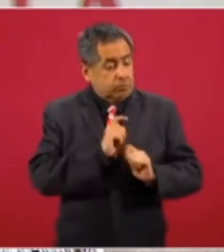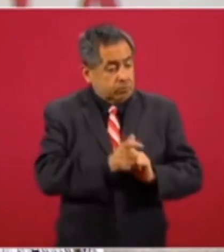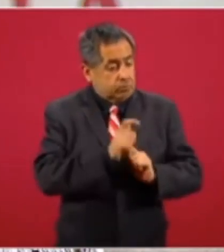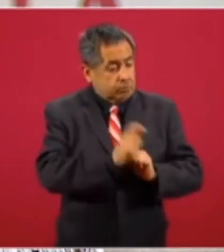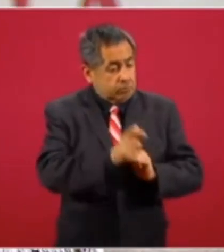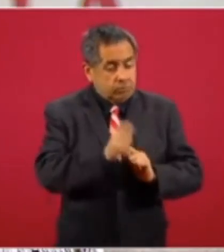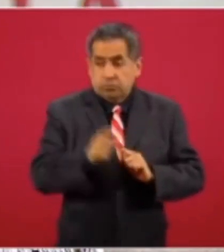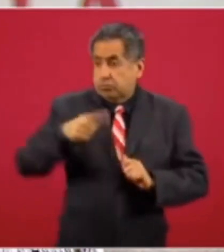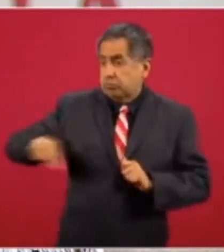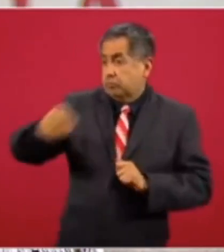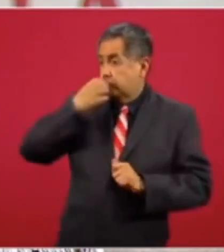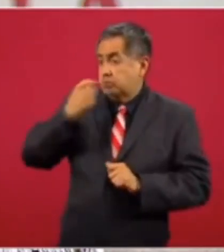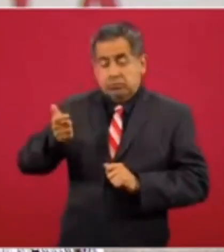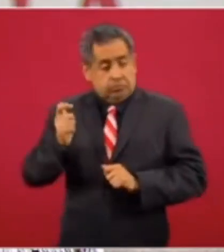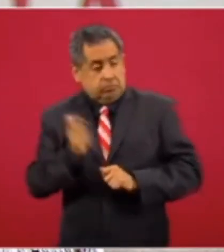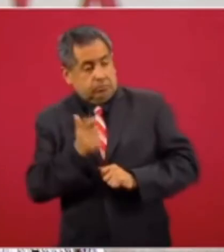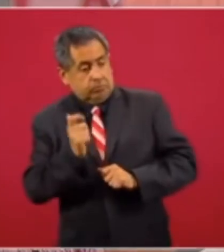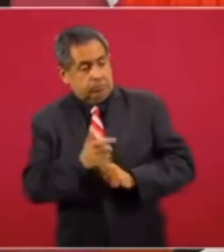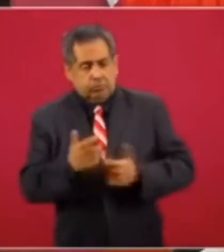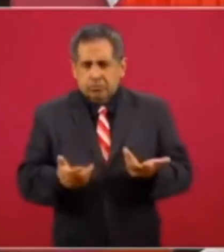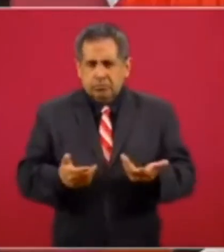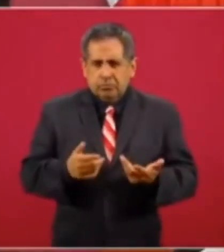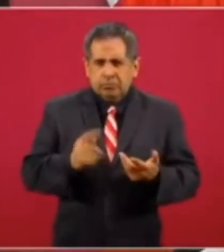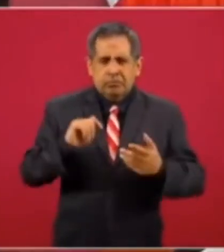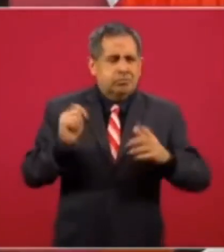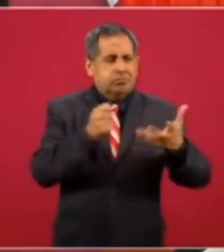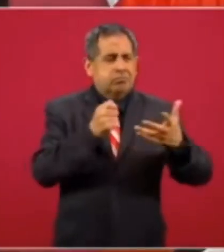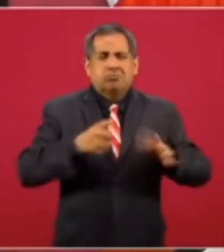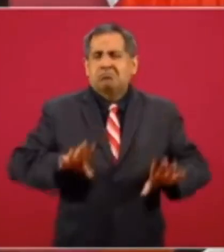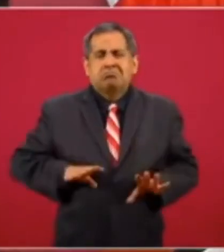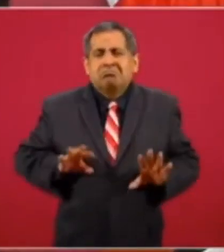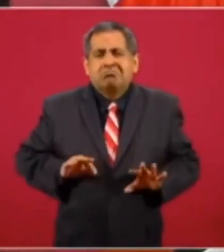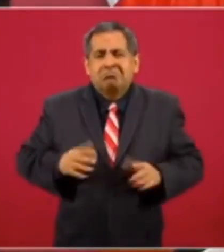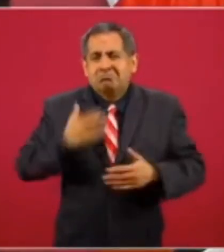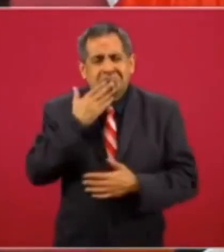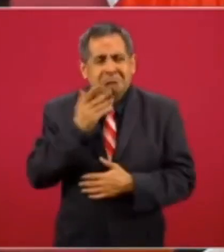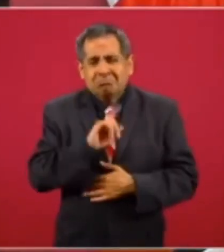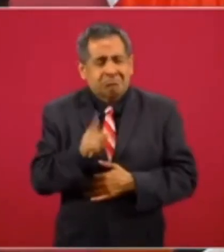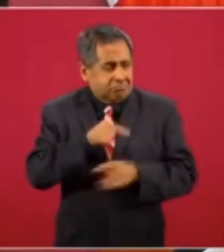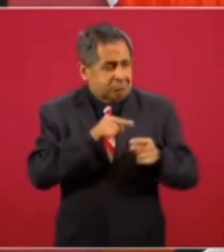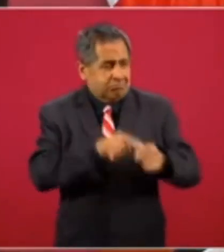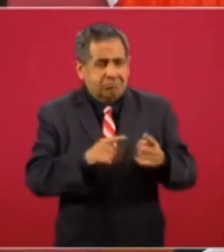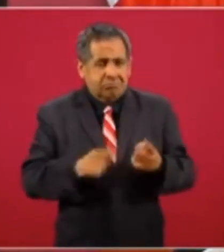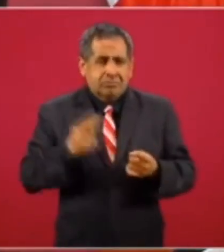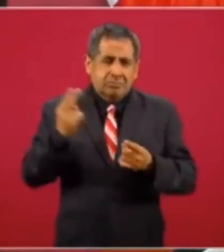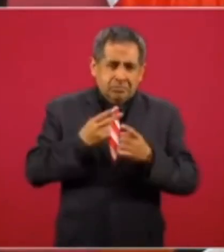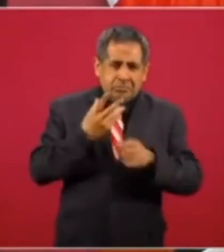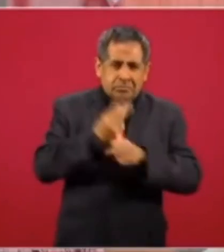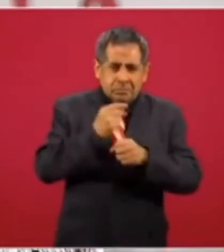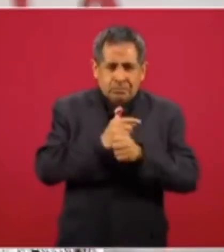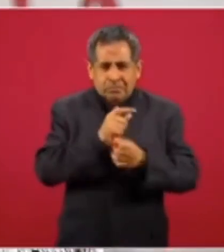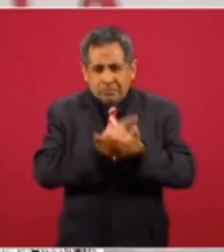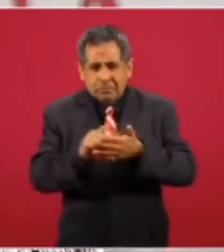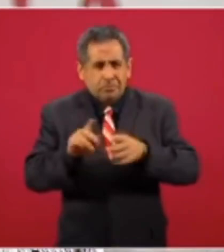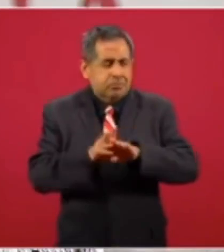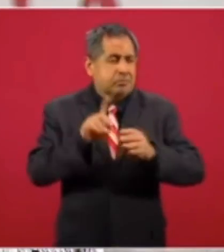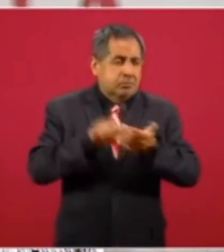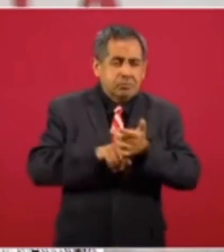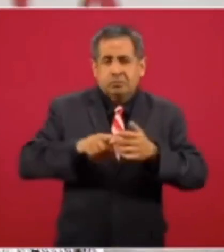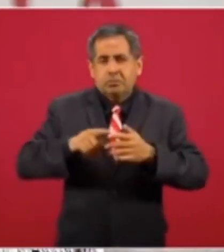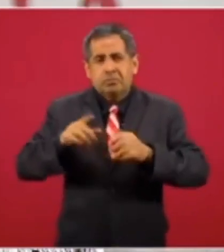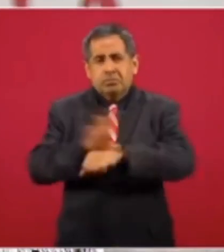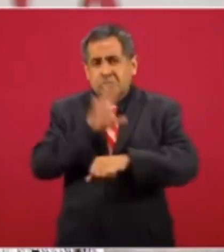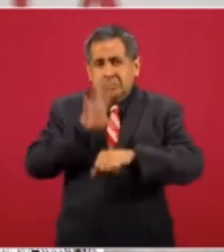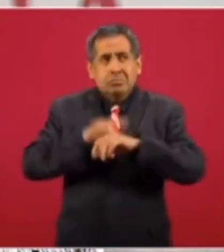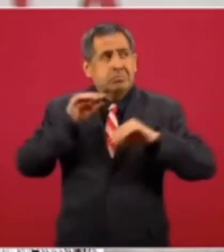pagar la comunidad escolar su tecnología es inadecuada ya que requiere de acometidas hidráulicas y eléctricas